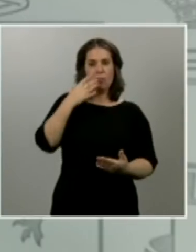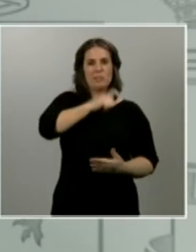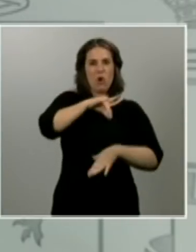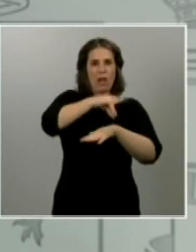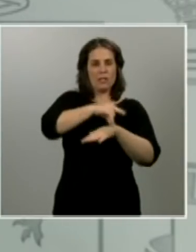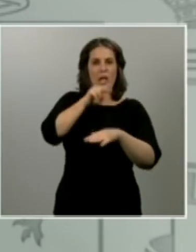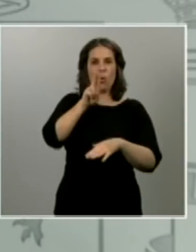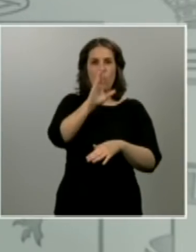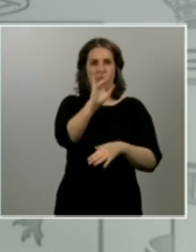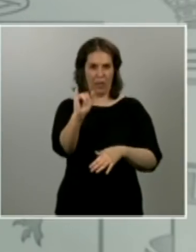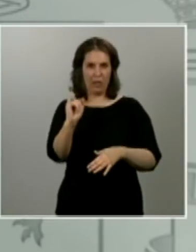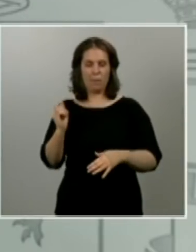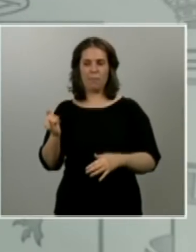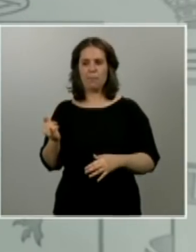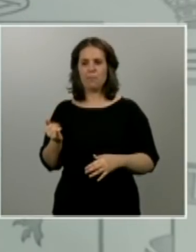las UCI